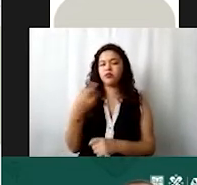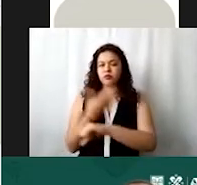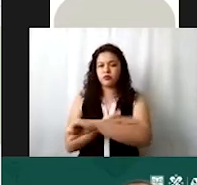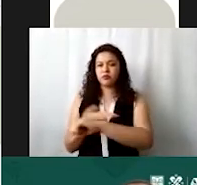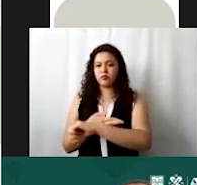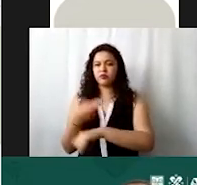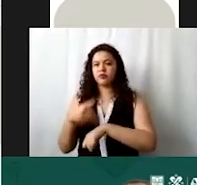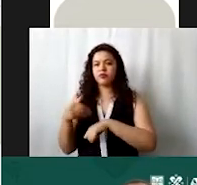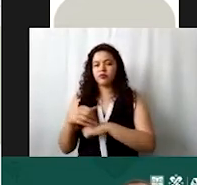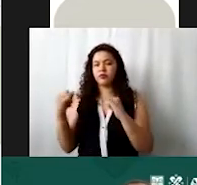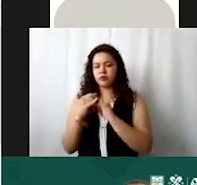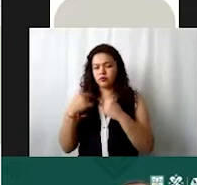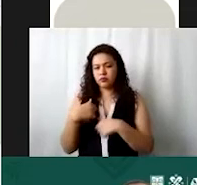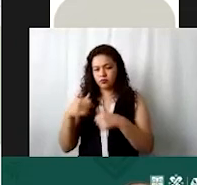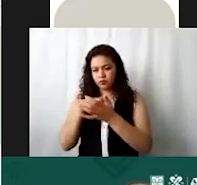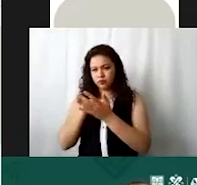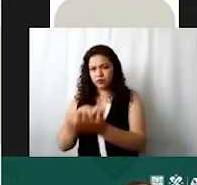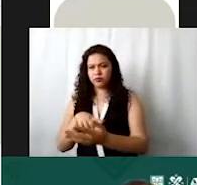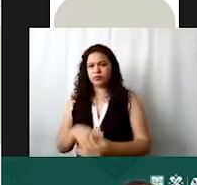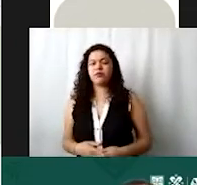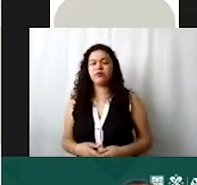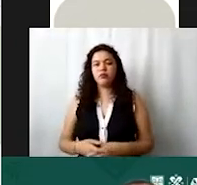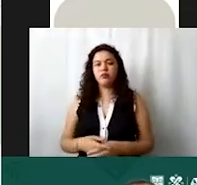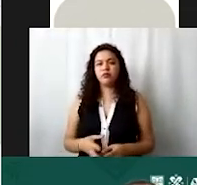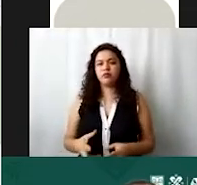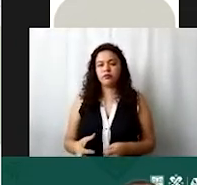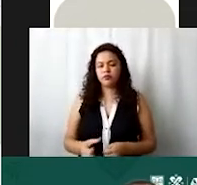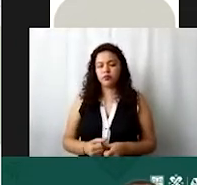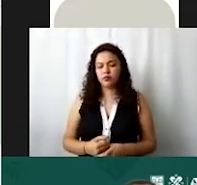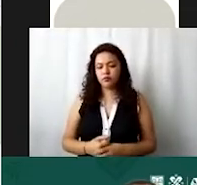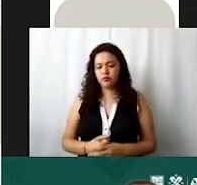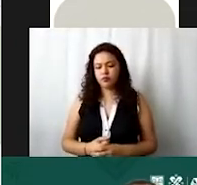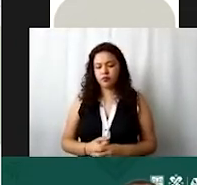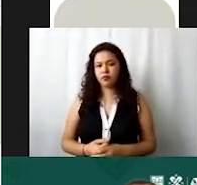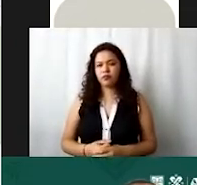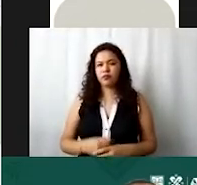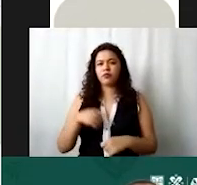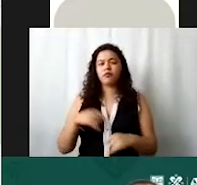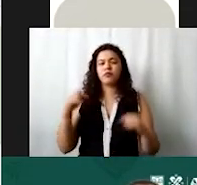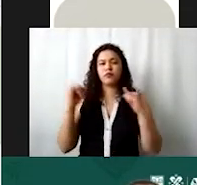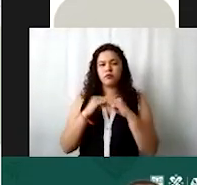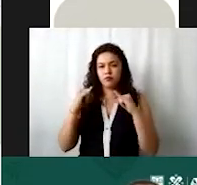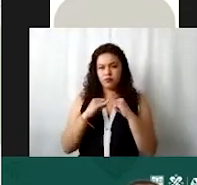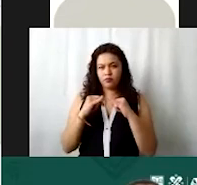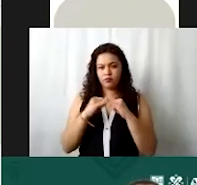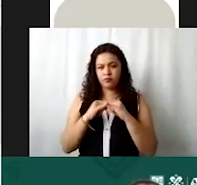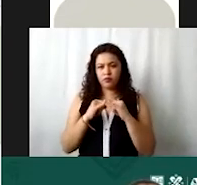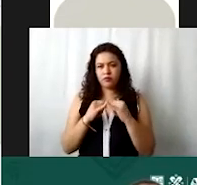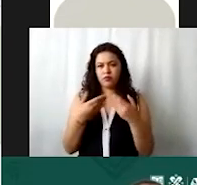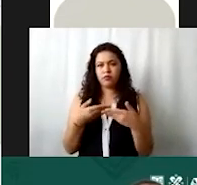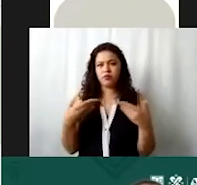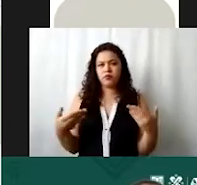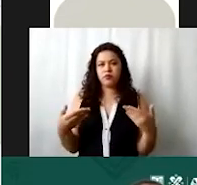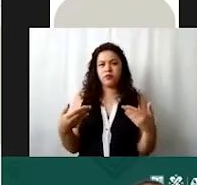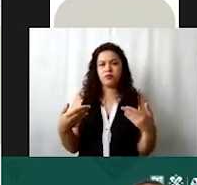el número de instituciones a las que voy a beneficiar entonces selecciono instituciones en esta ocasión me va